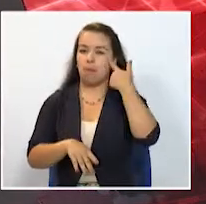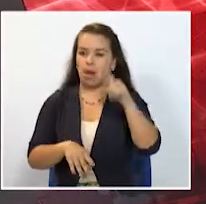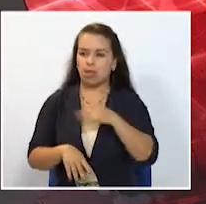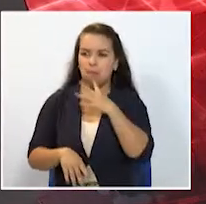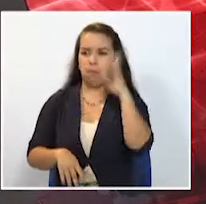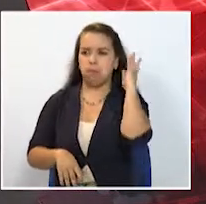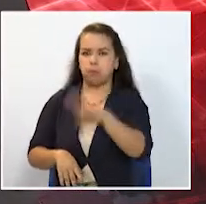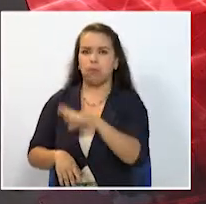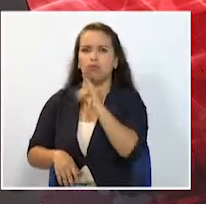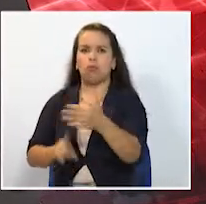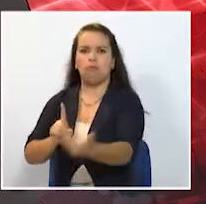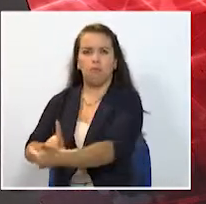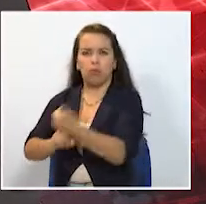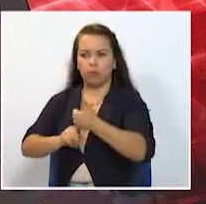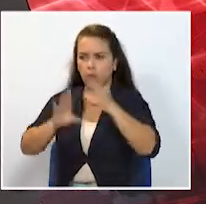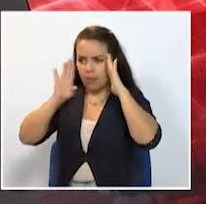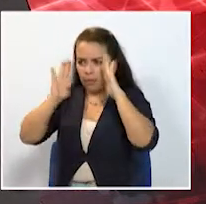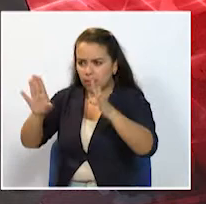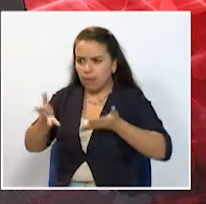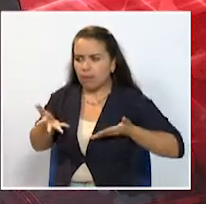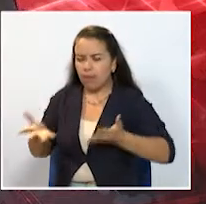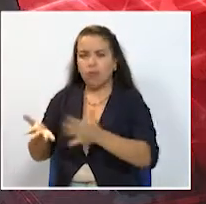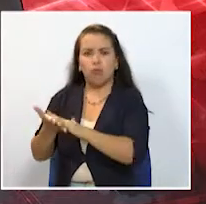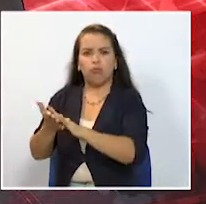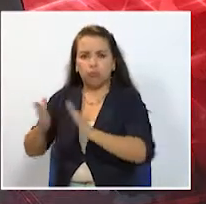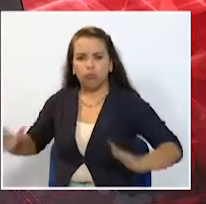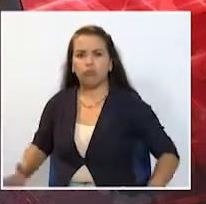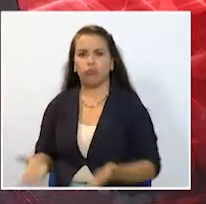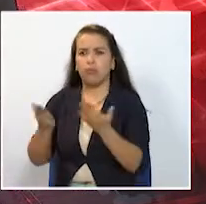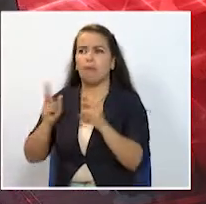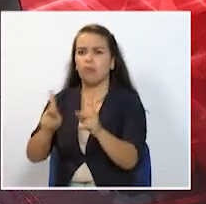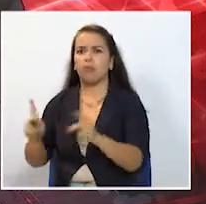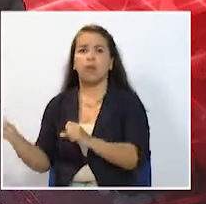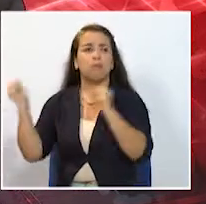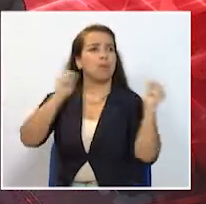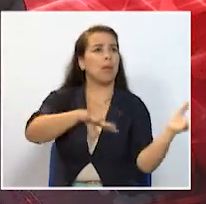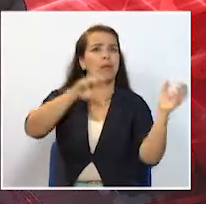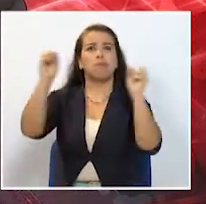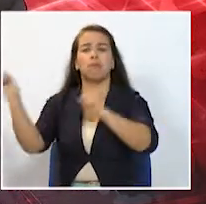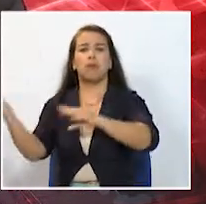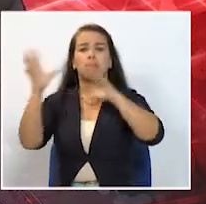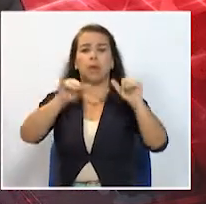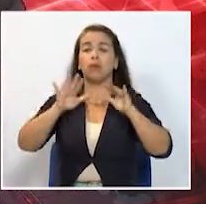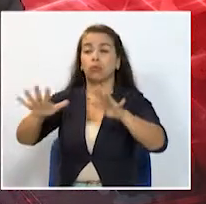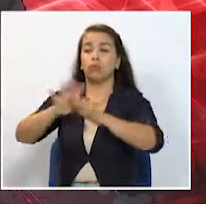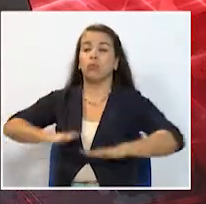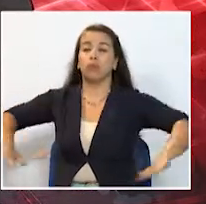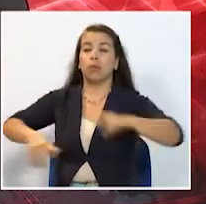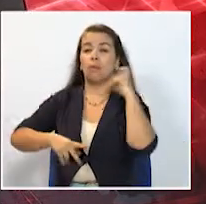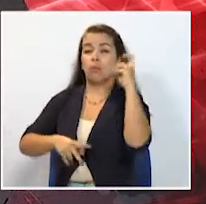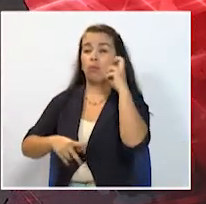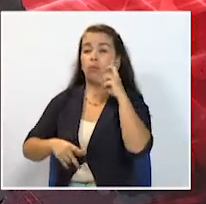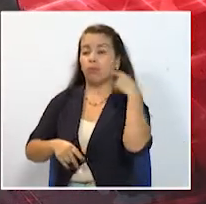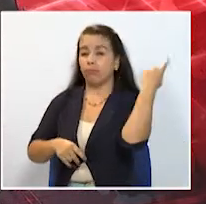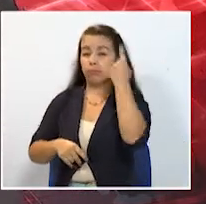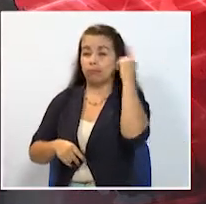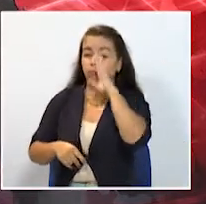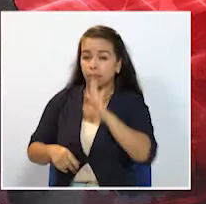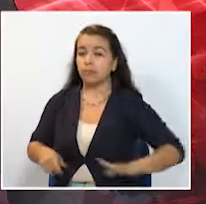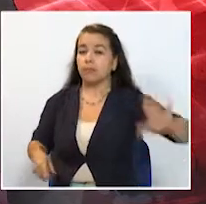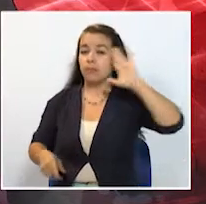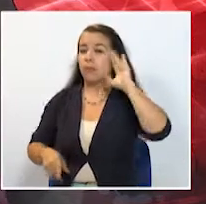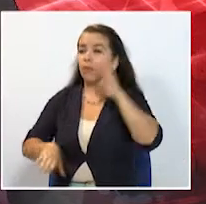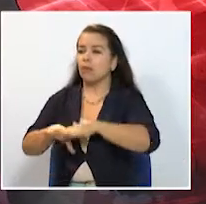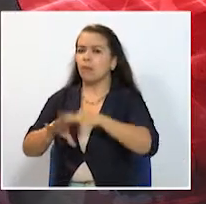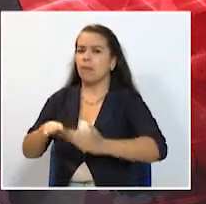¡Suscríbete! La Procuraduría General de la Nación acaba de abrir